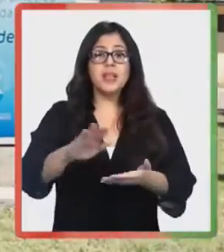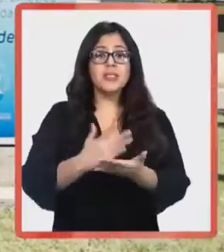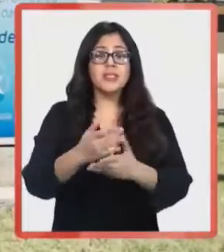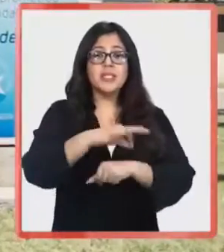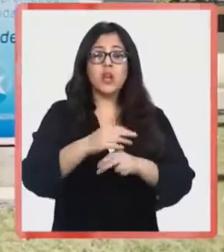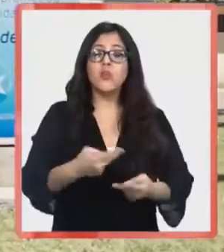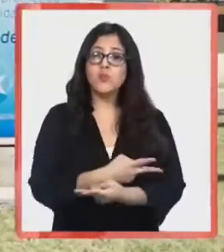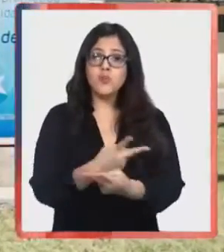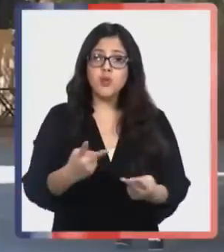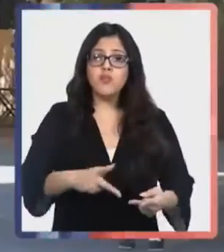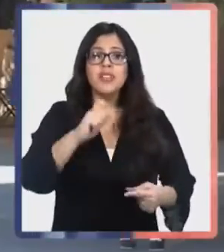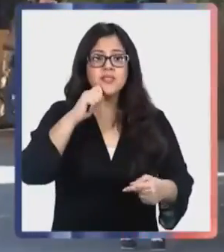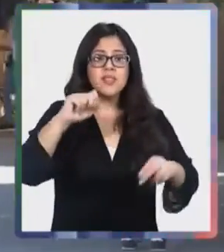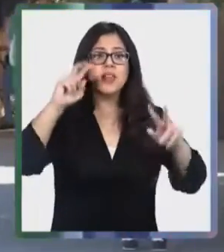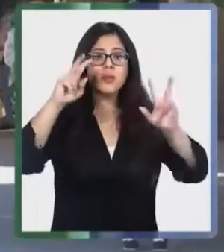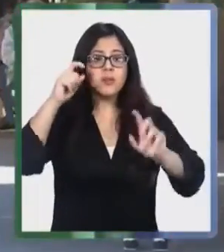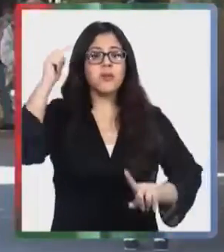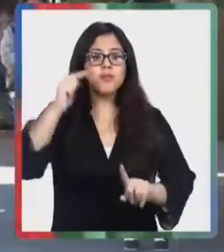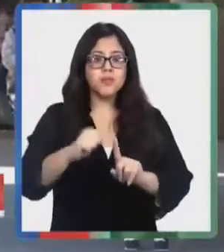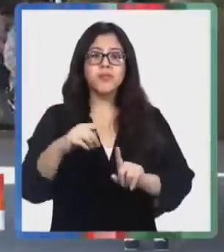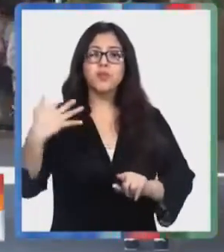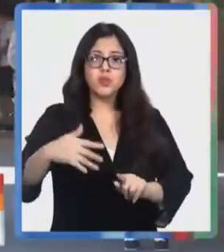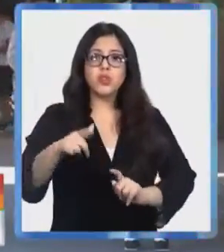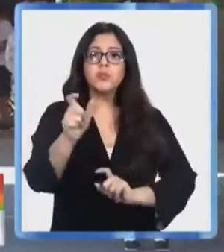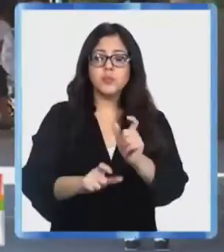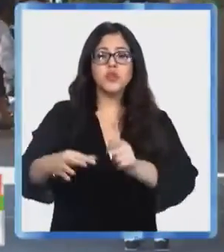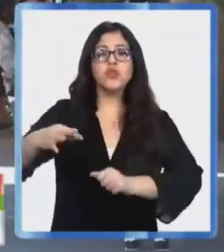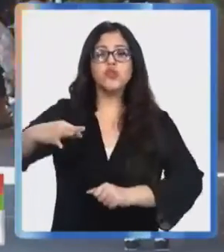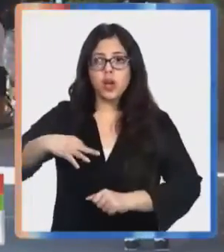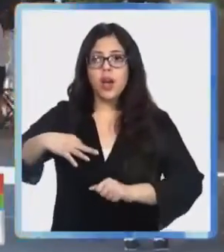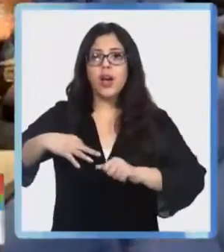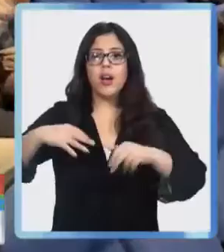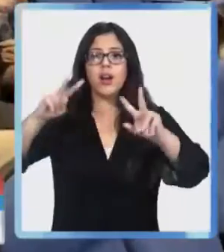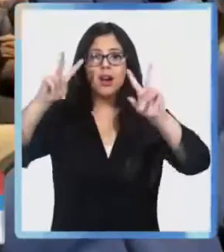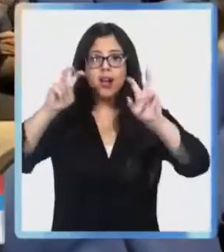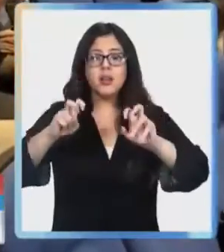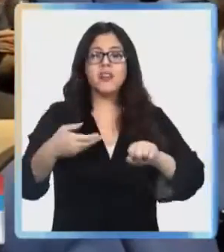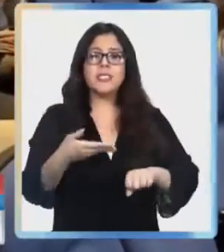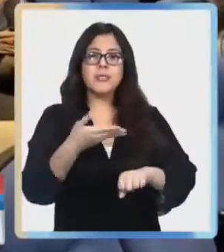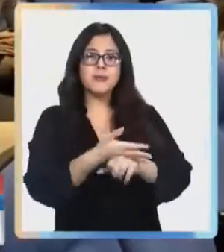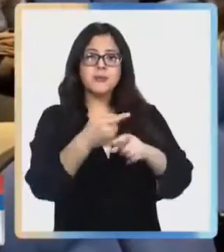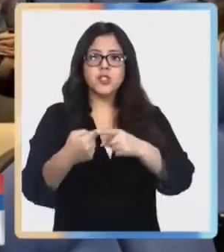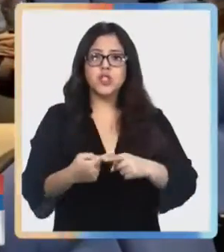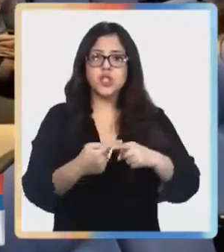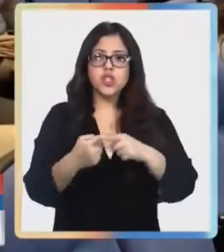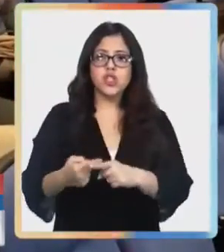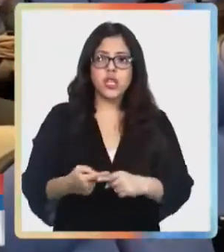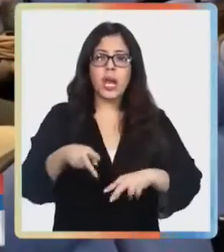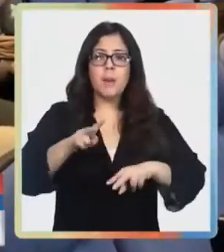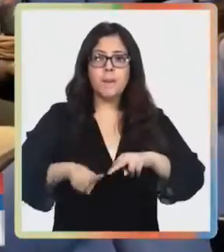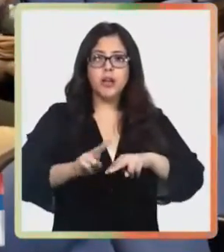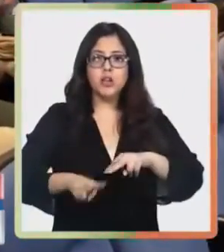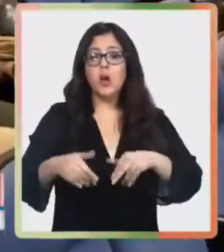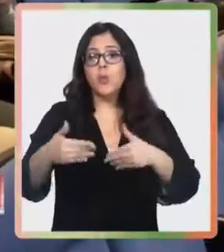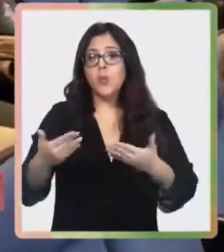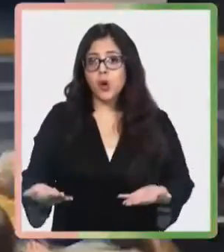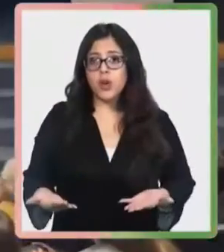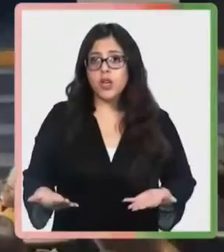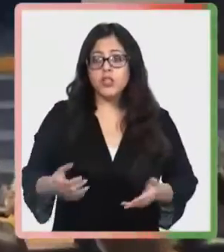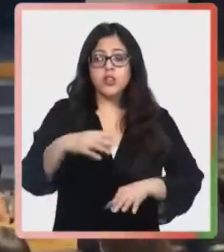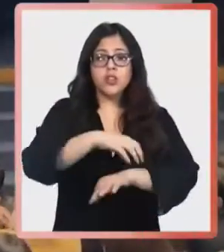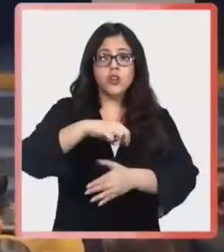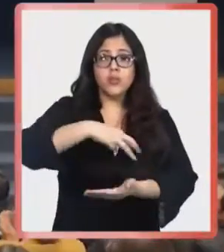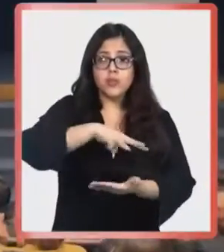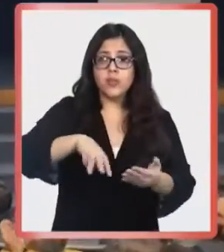Definitivamente la salud pública es una de las prioridades ciudadanas cuando se habla de demandas sociales a solucionar.